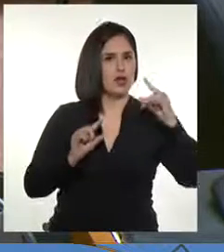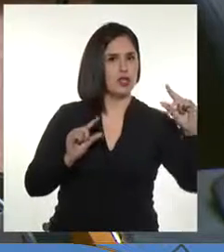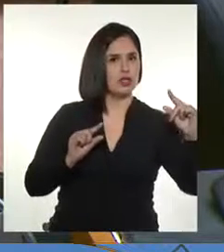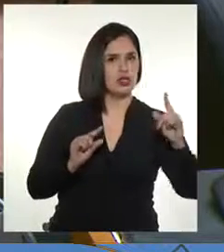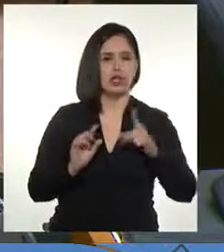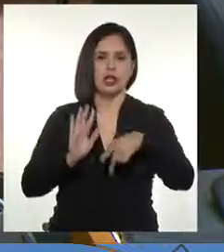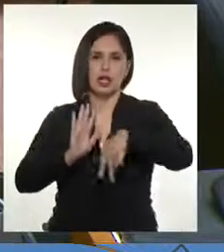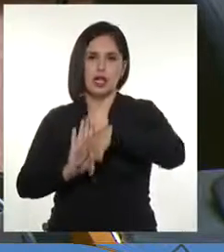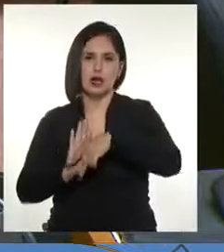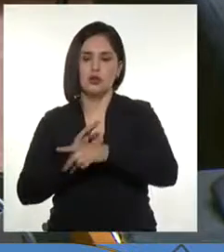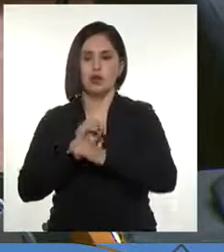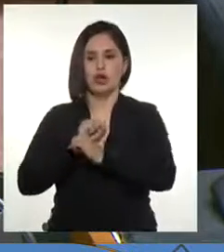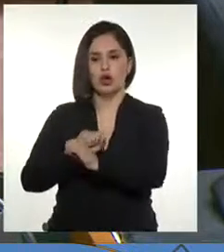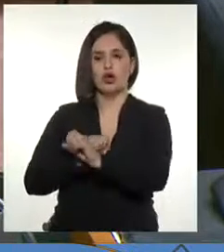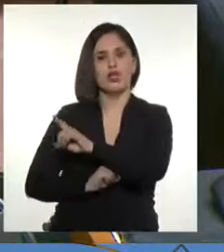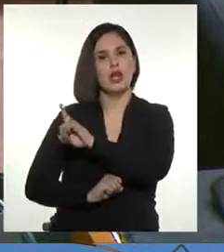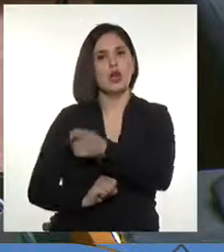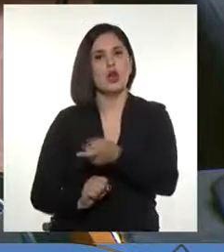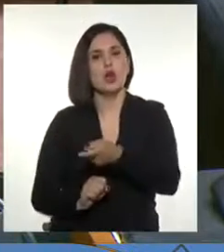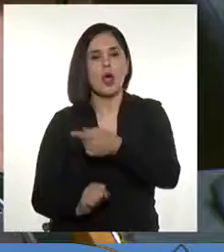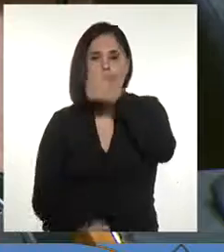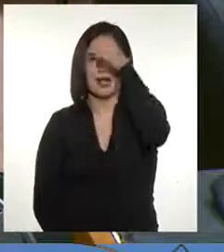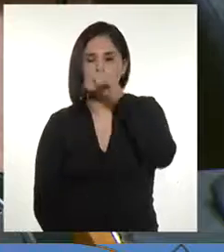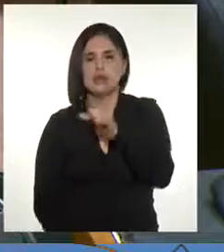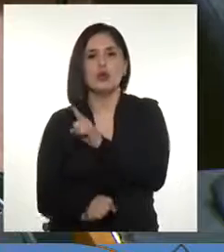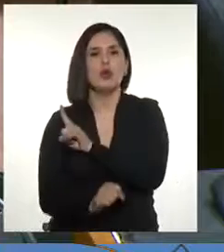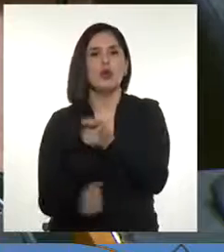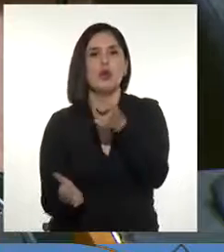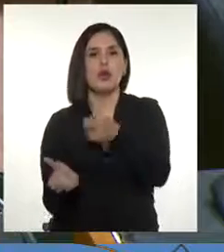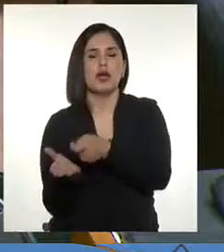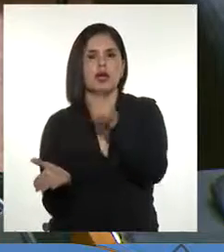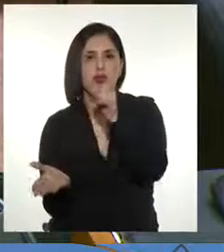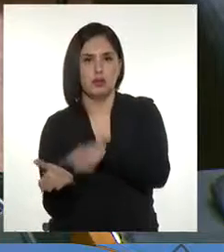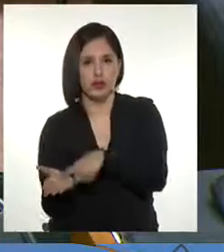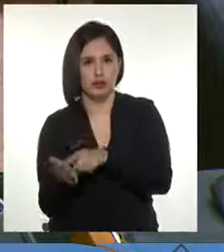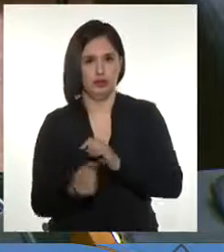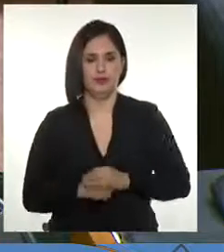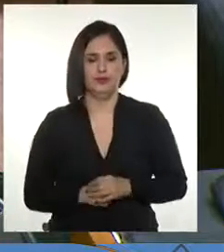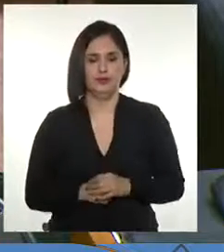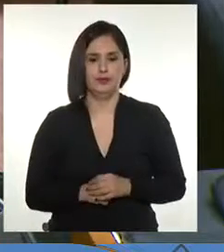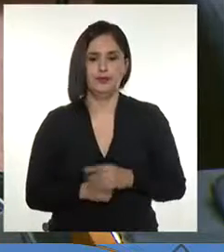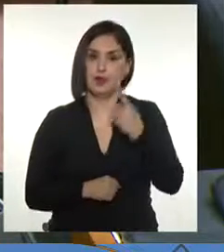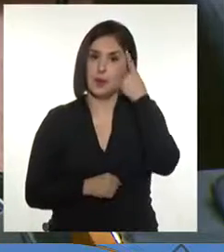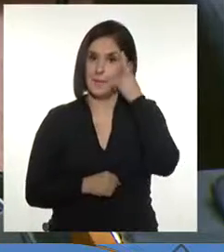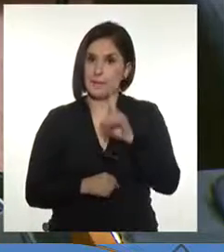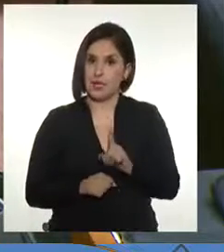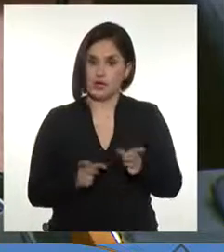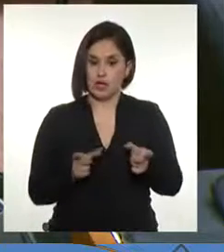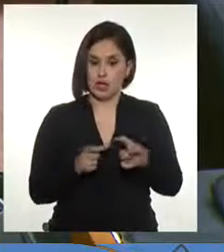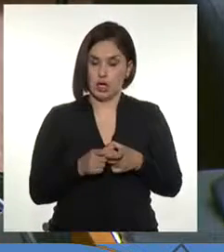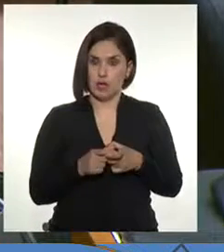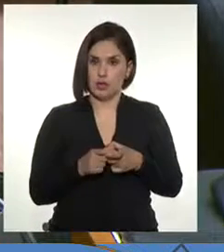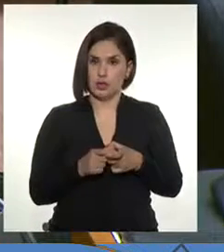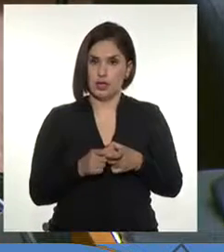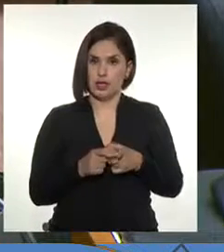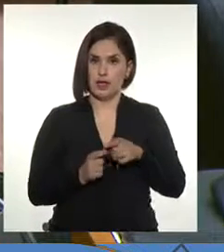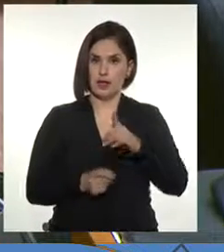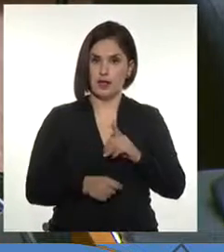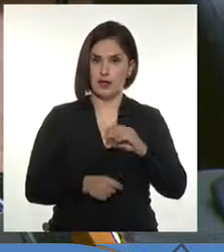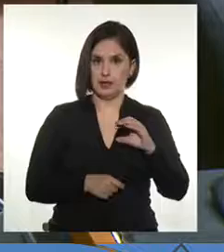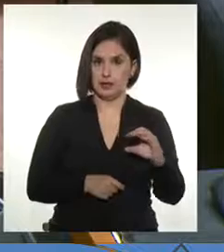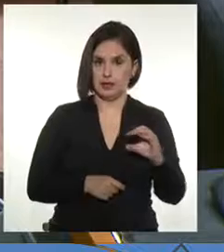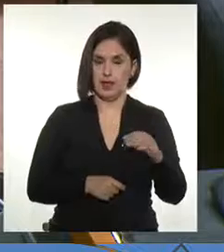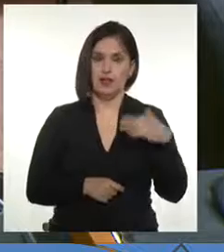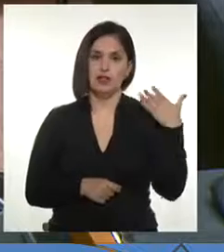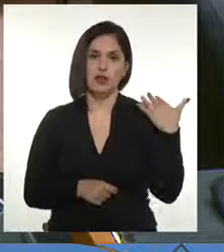-ilusión, entre otras materias. Pero desde el Comité de C, lo relevante está